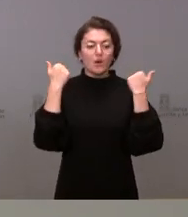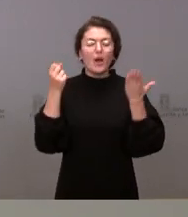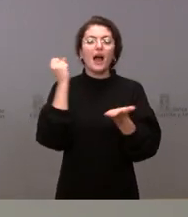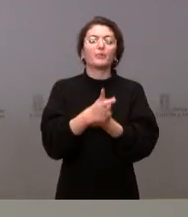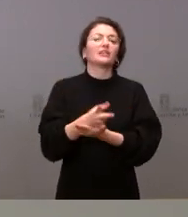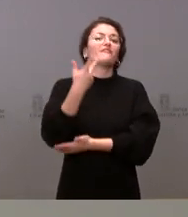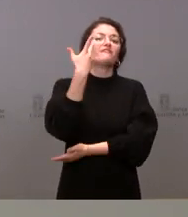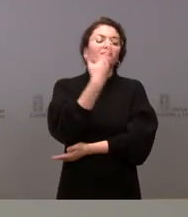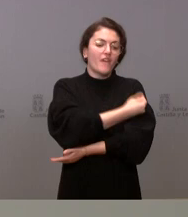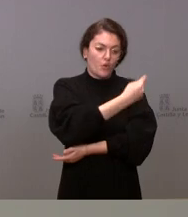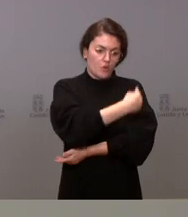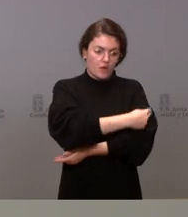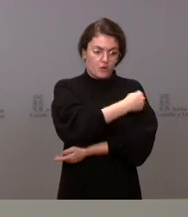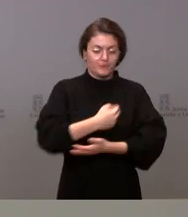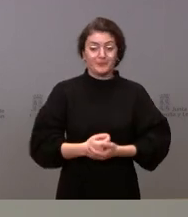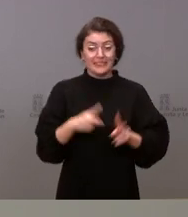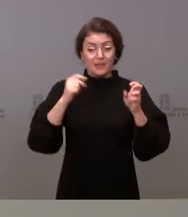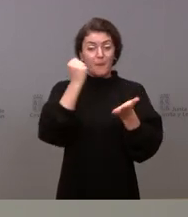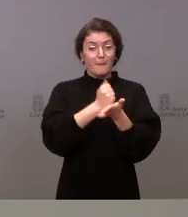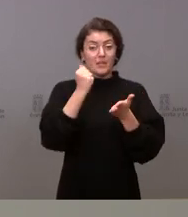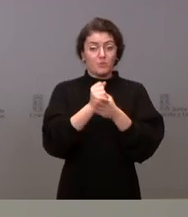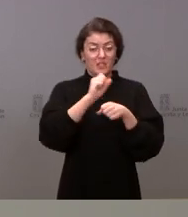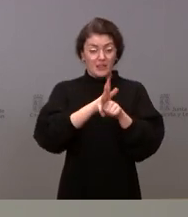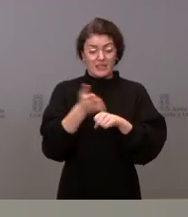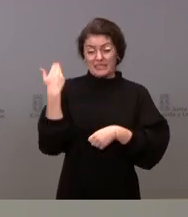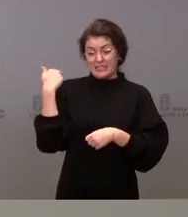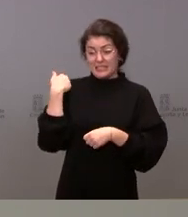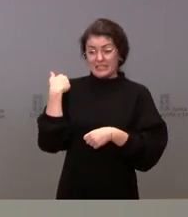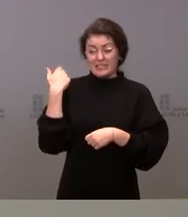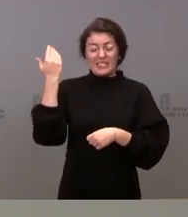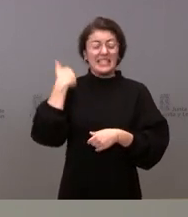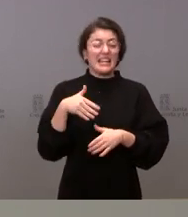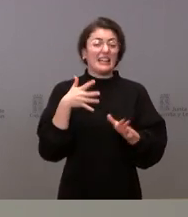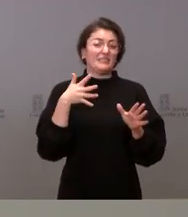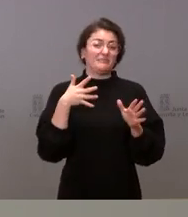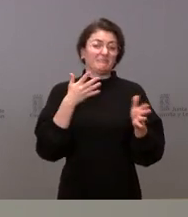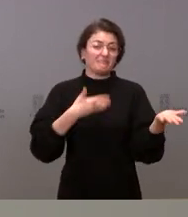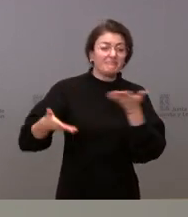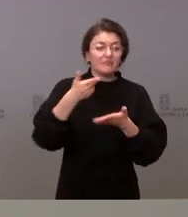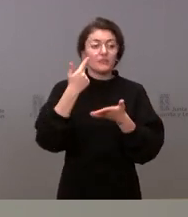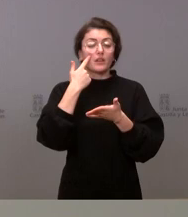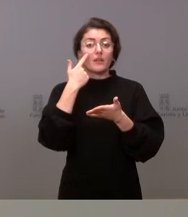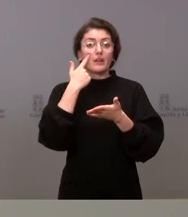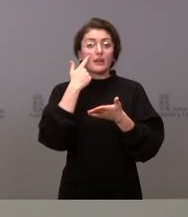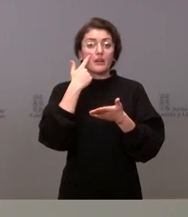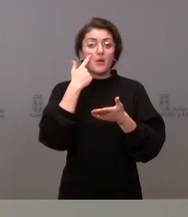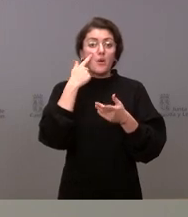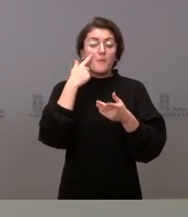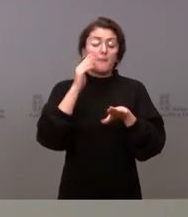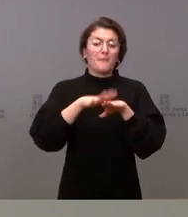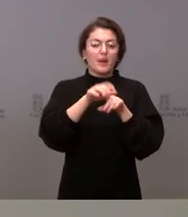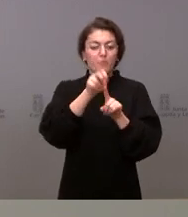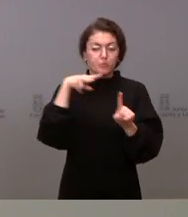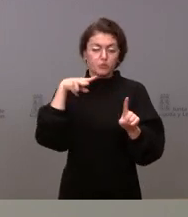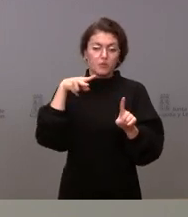COVID, ayer se planteó también otra vez en el Consejo Interterritorial pidiendo que hubiera una postura común de varias comunidades.